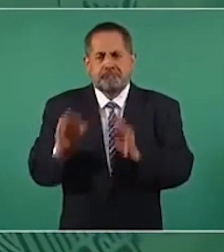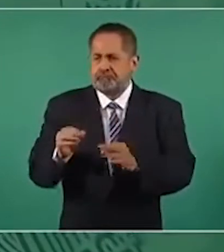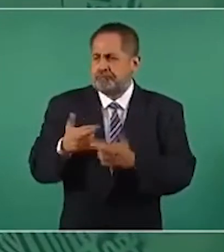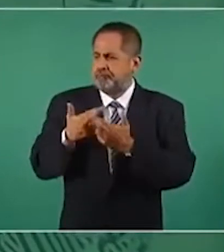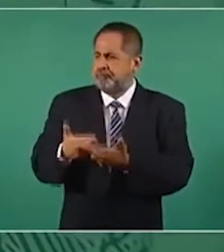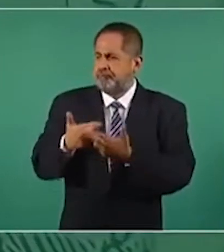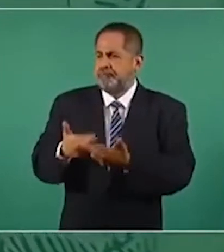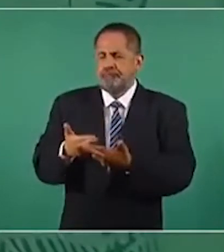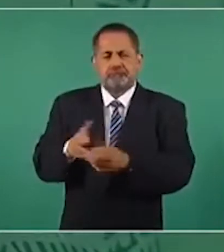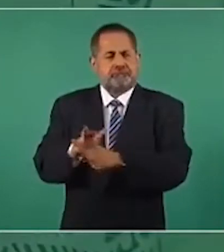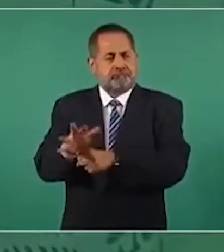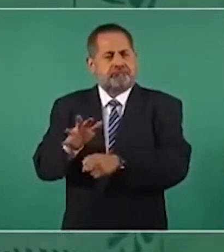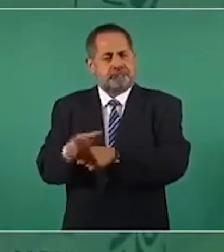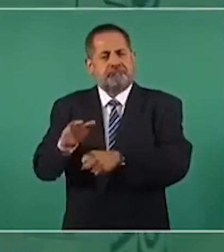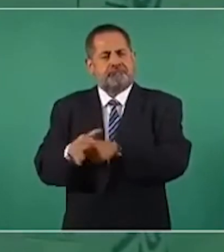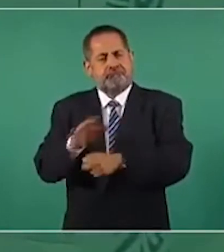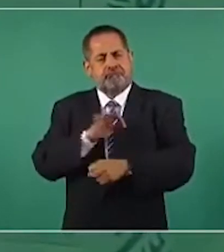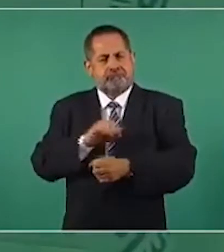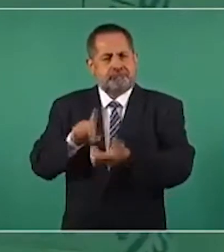fuerte.